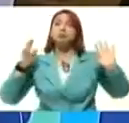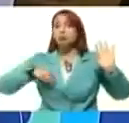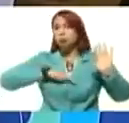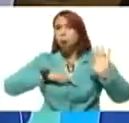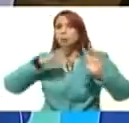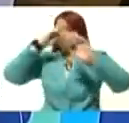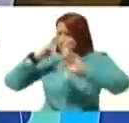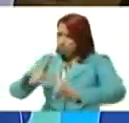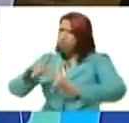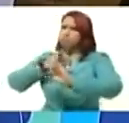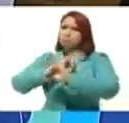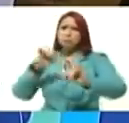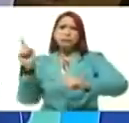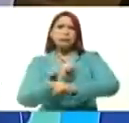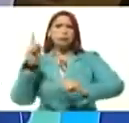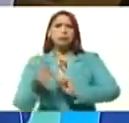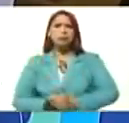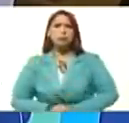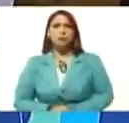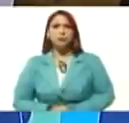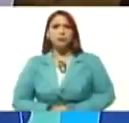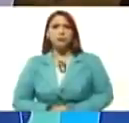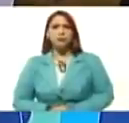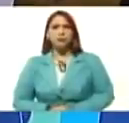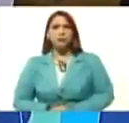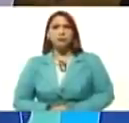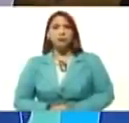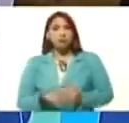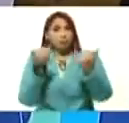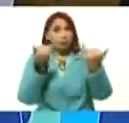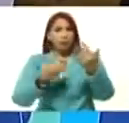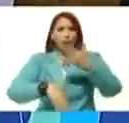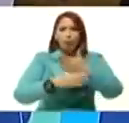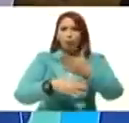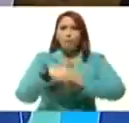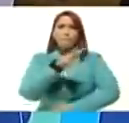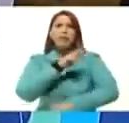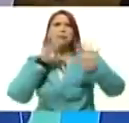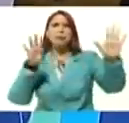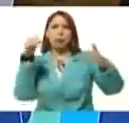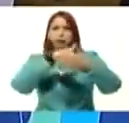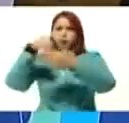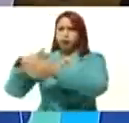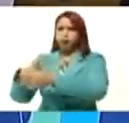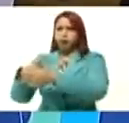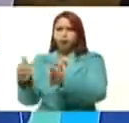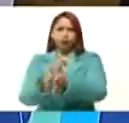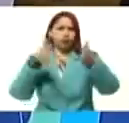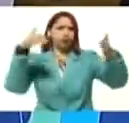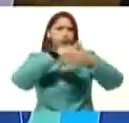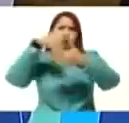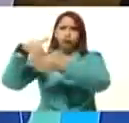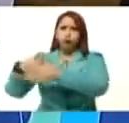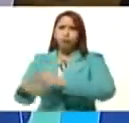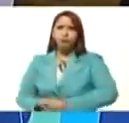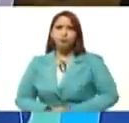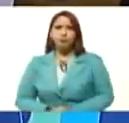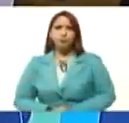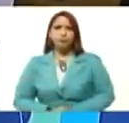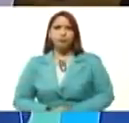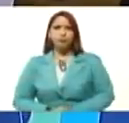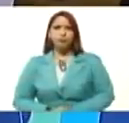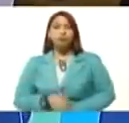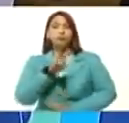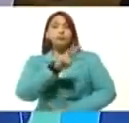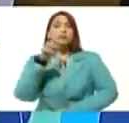reconocido de manera inmediata. Y ahora vamos a la elección 29, mega elección. El